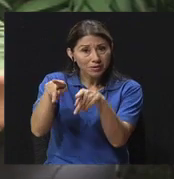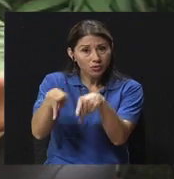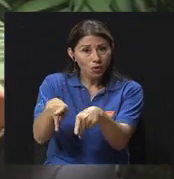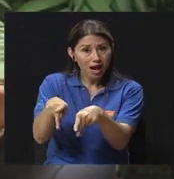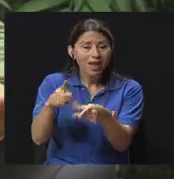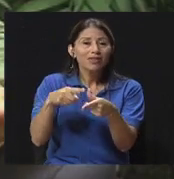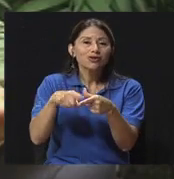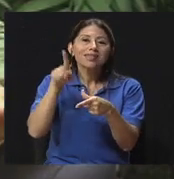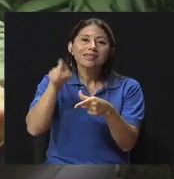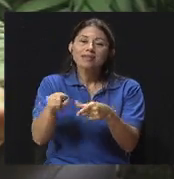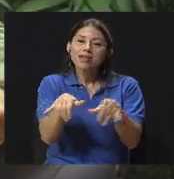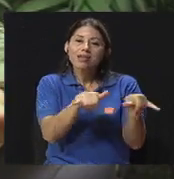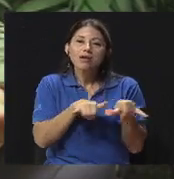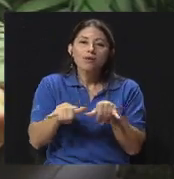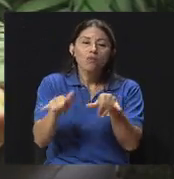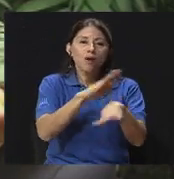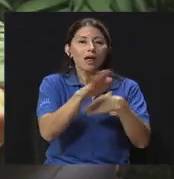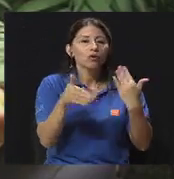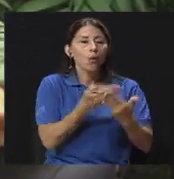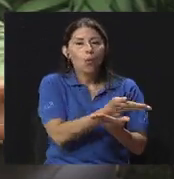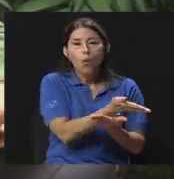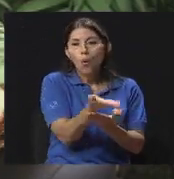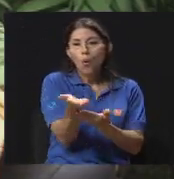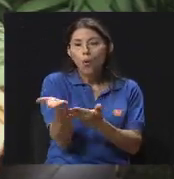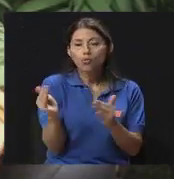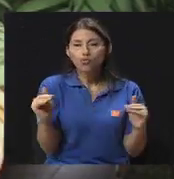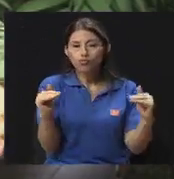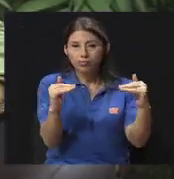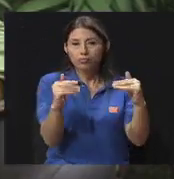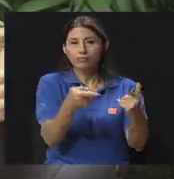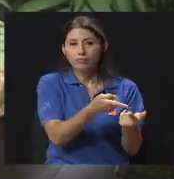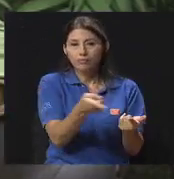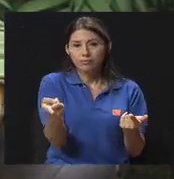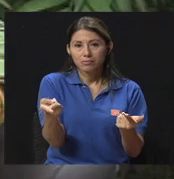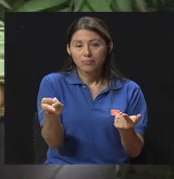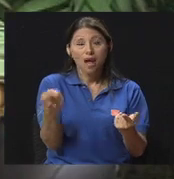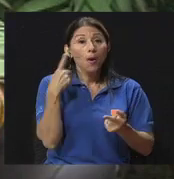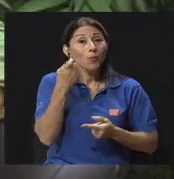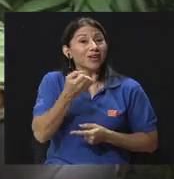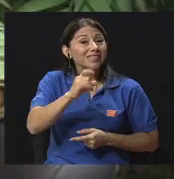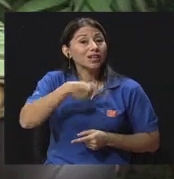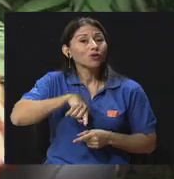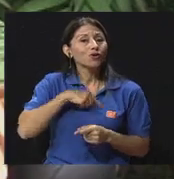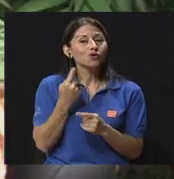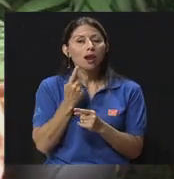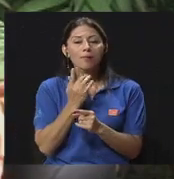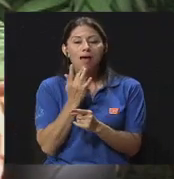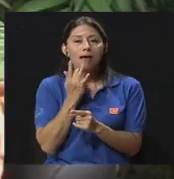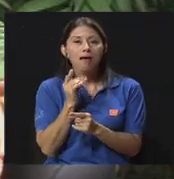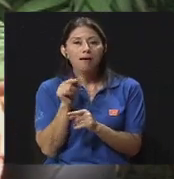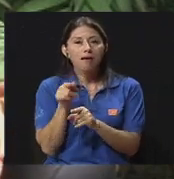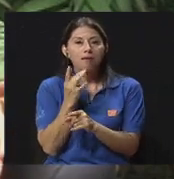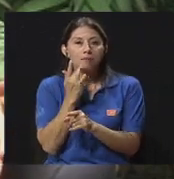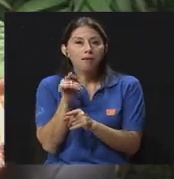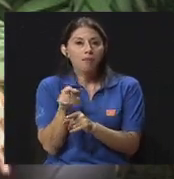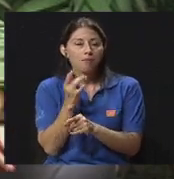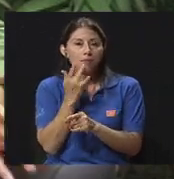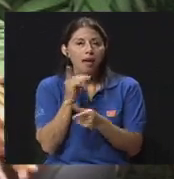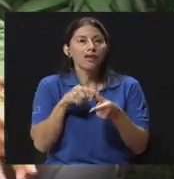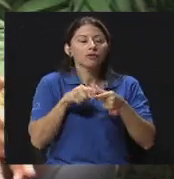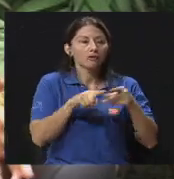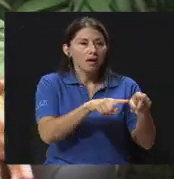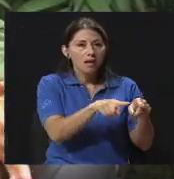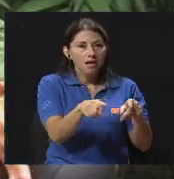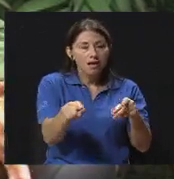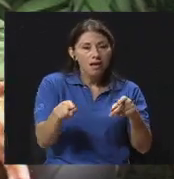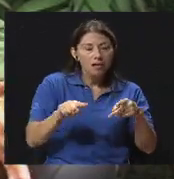tener con todos en iguales condiciones, porque ahí sí empezamos a crear diferencias, los roces empiezan a intensificar y la